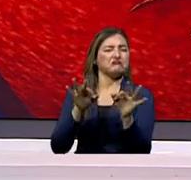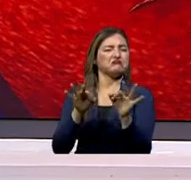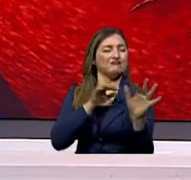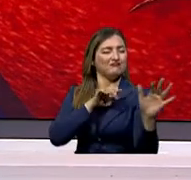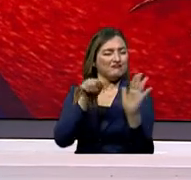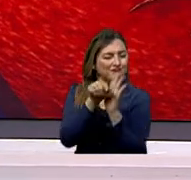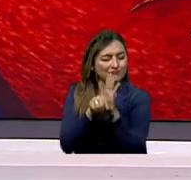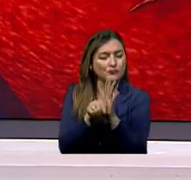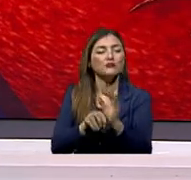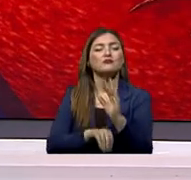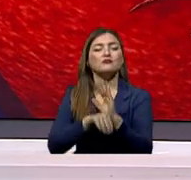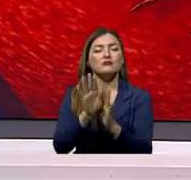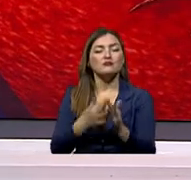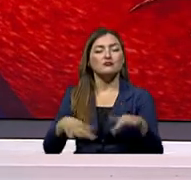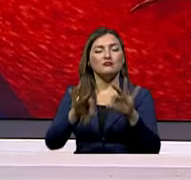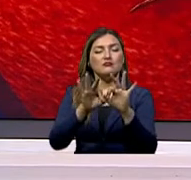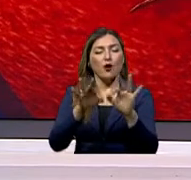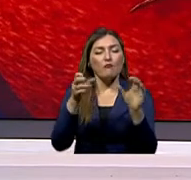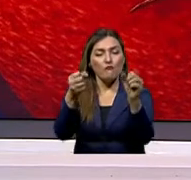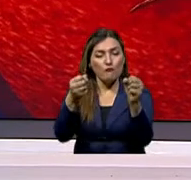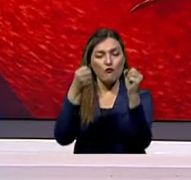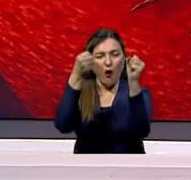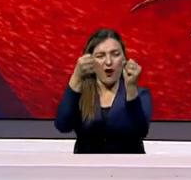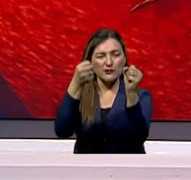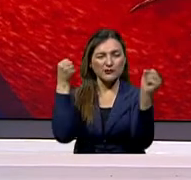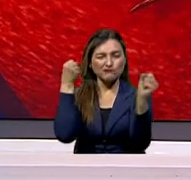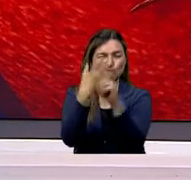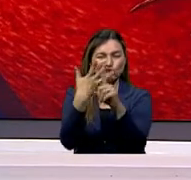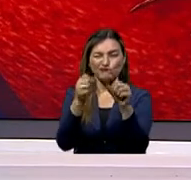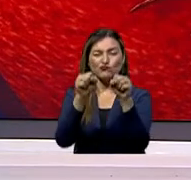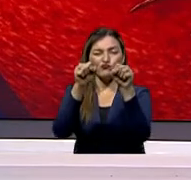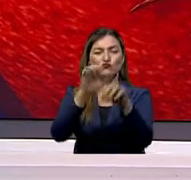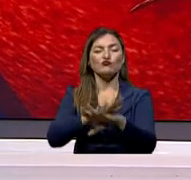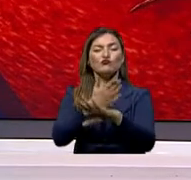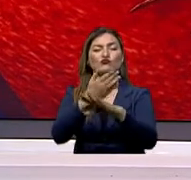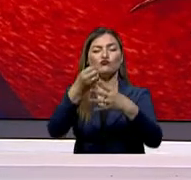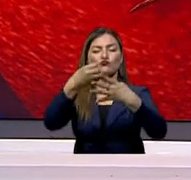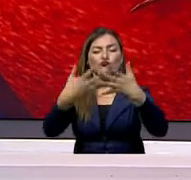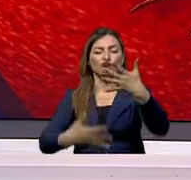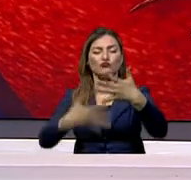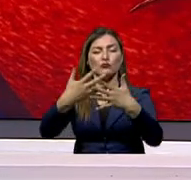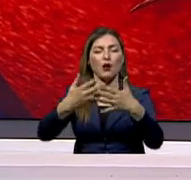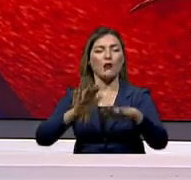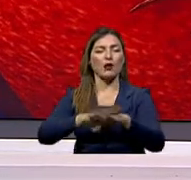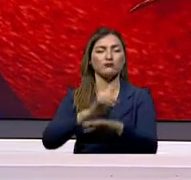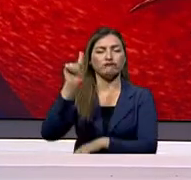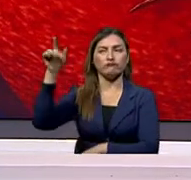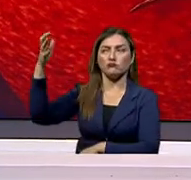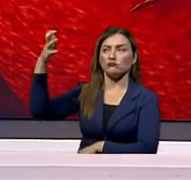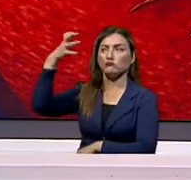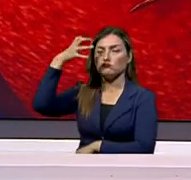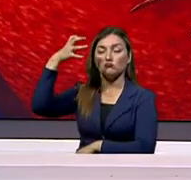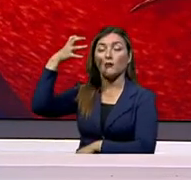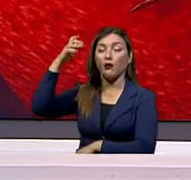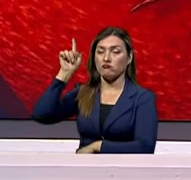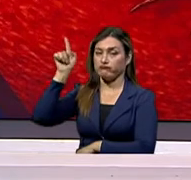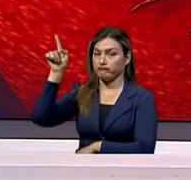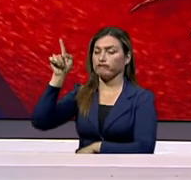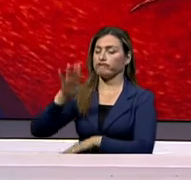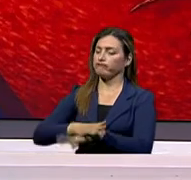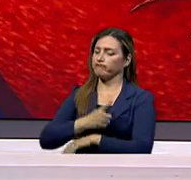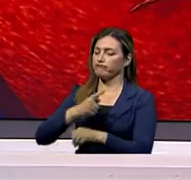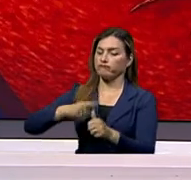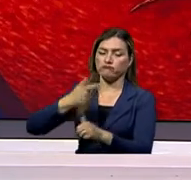que es más agresivo. Las causas son múltiples, pero la exposición y radiación a los rayos ultravioletas, a la luz solar, son uno de los